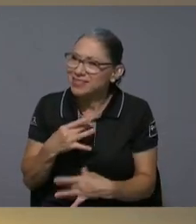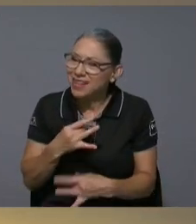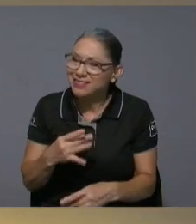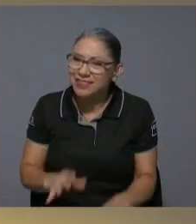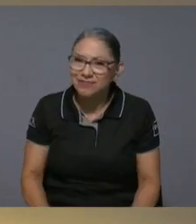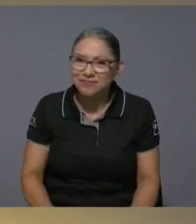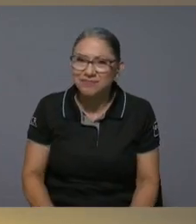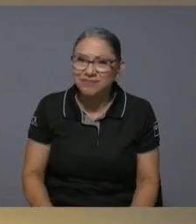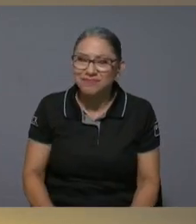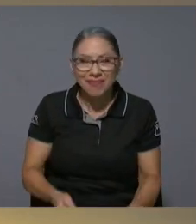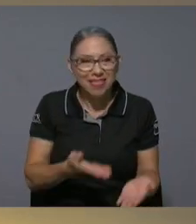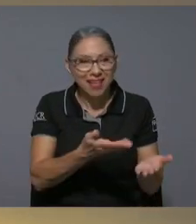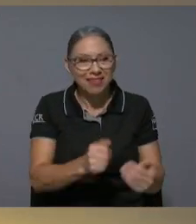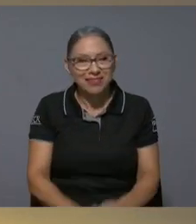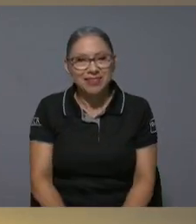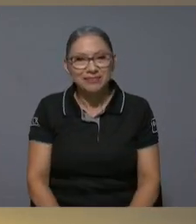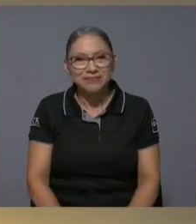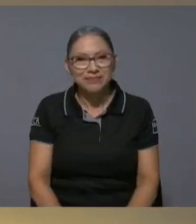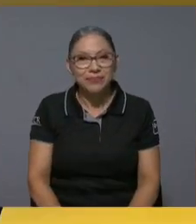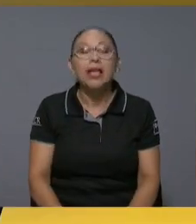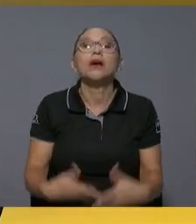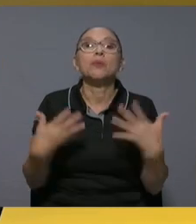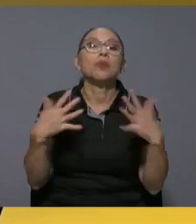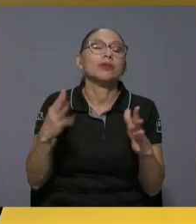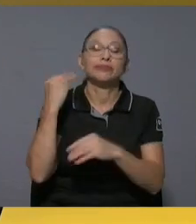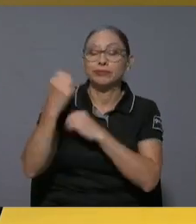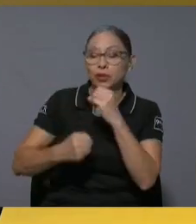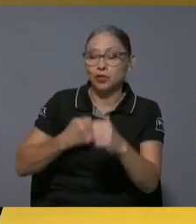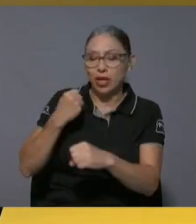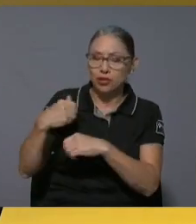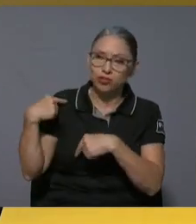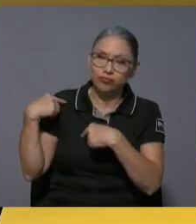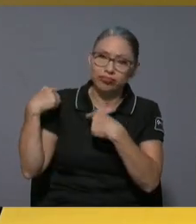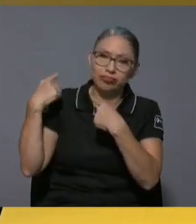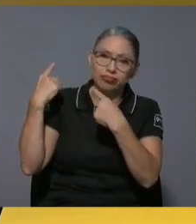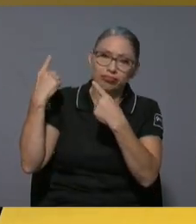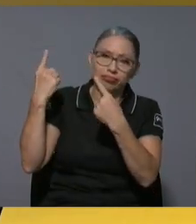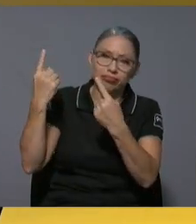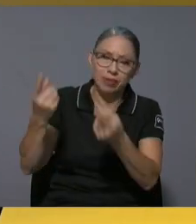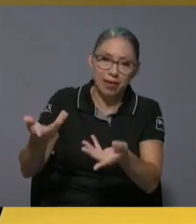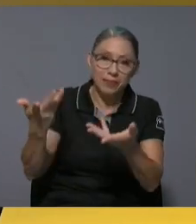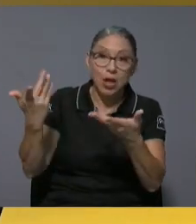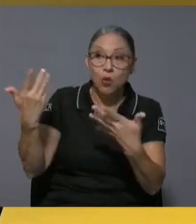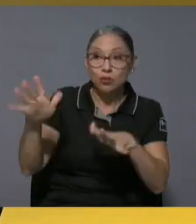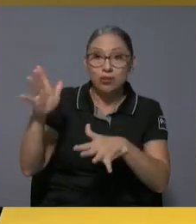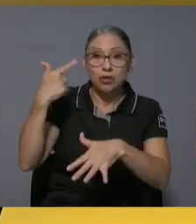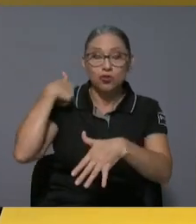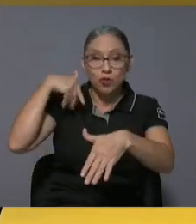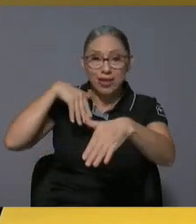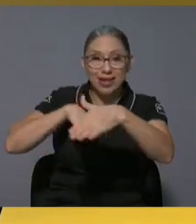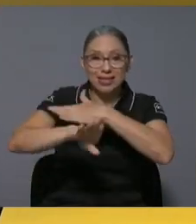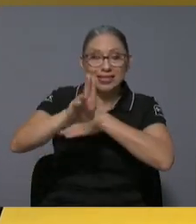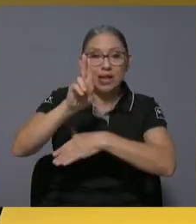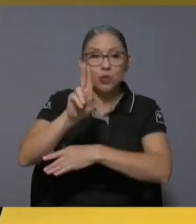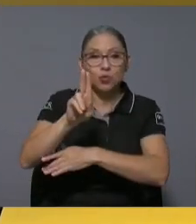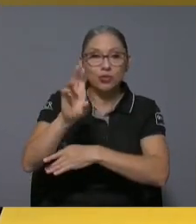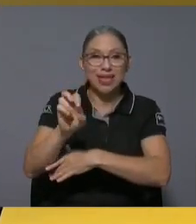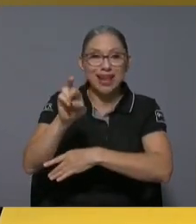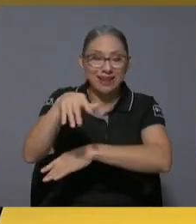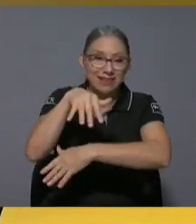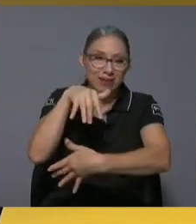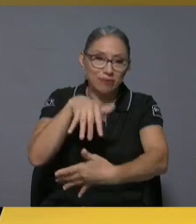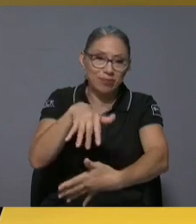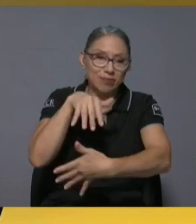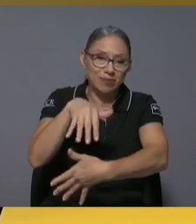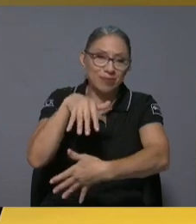adelante sí pasaron los años y de hecho ingresé a la UCR a ingeniería civil estuve